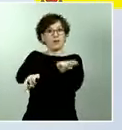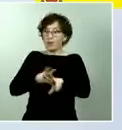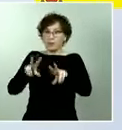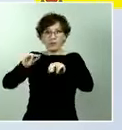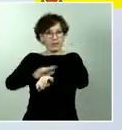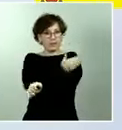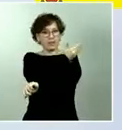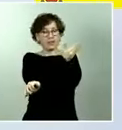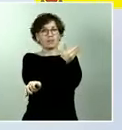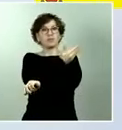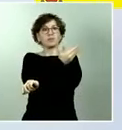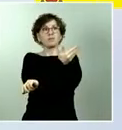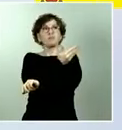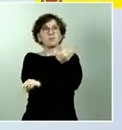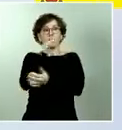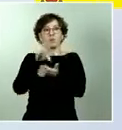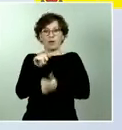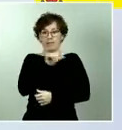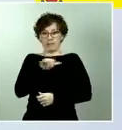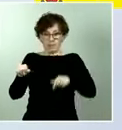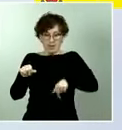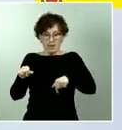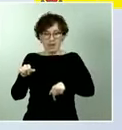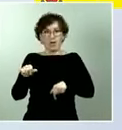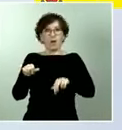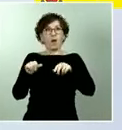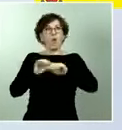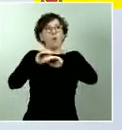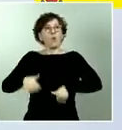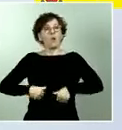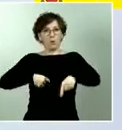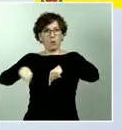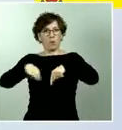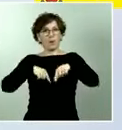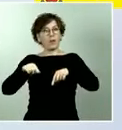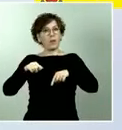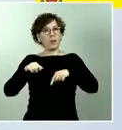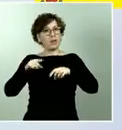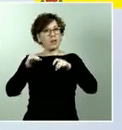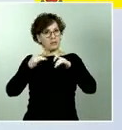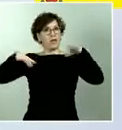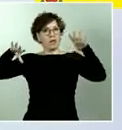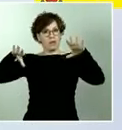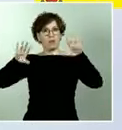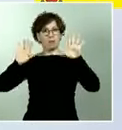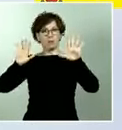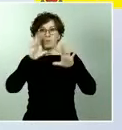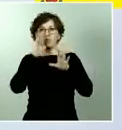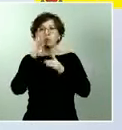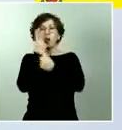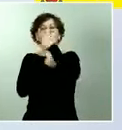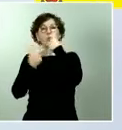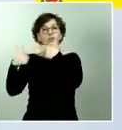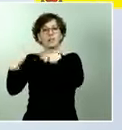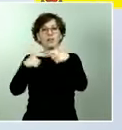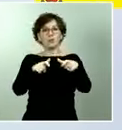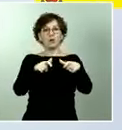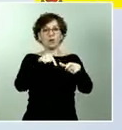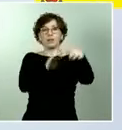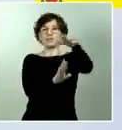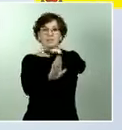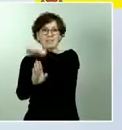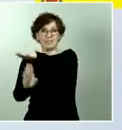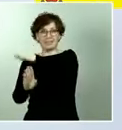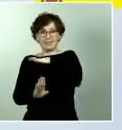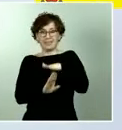que hemos concluido. La finalización de la hibernación de determinados sectores implicaba un cambio que debíamos